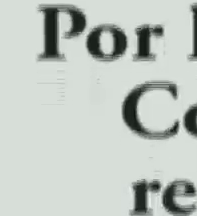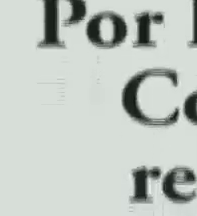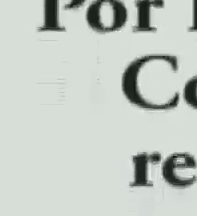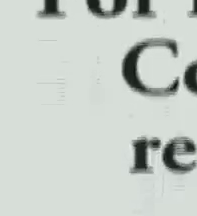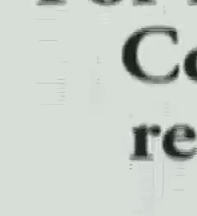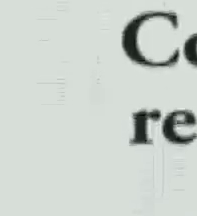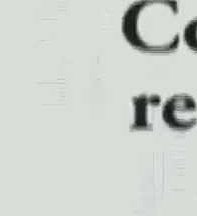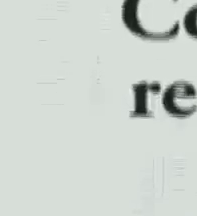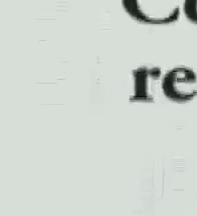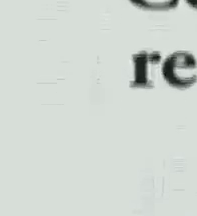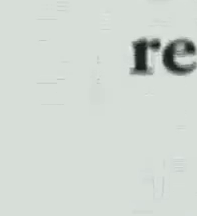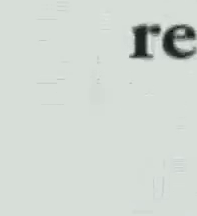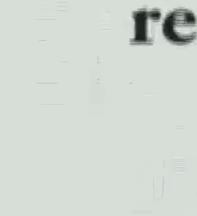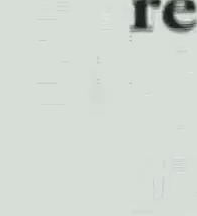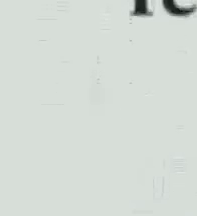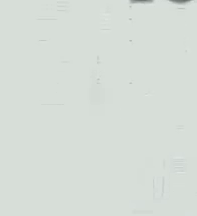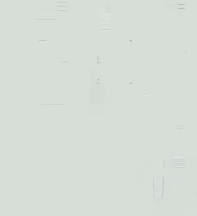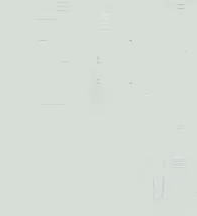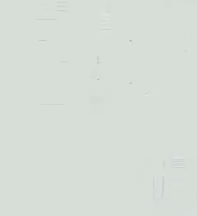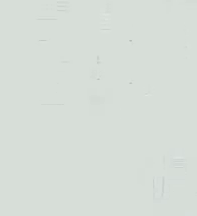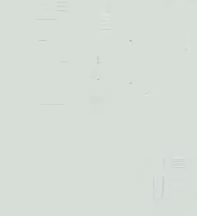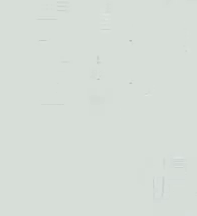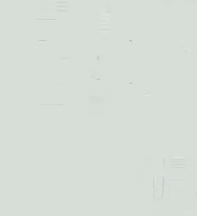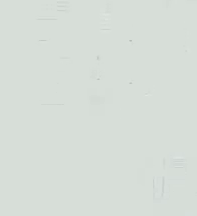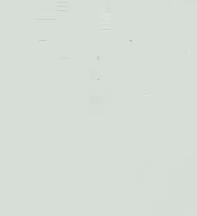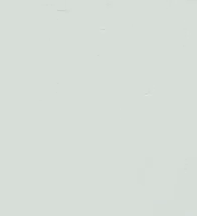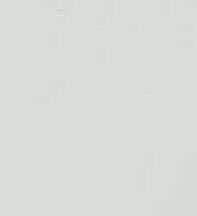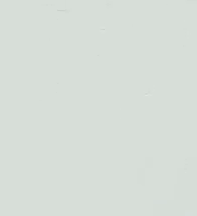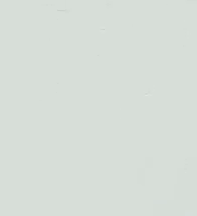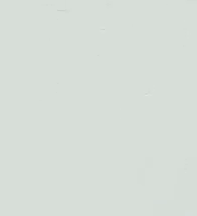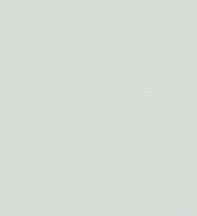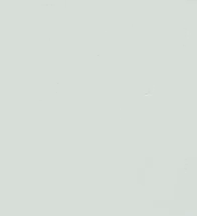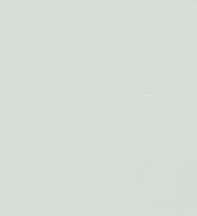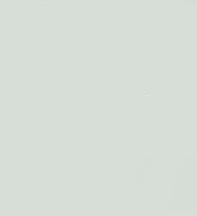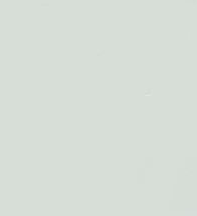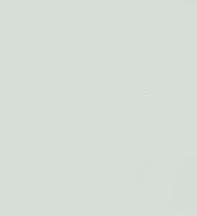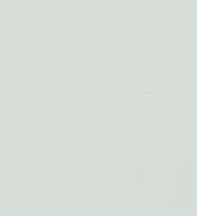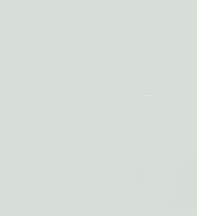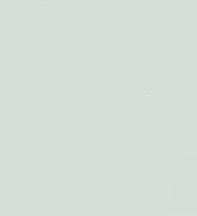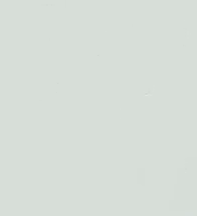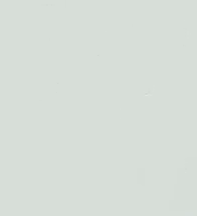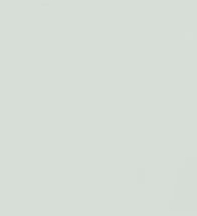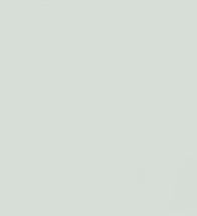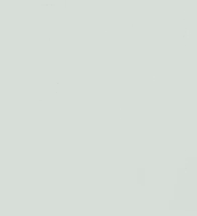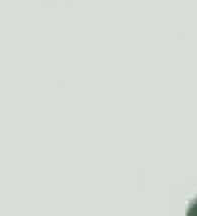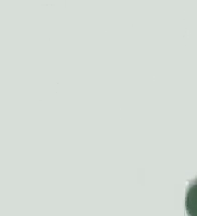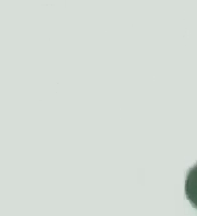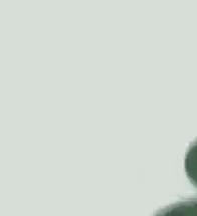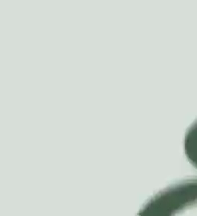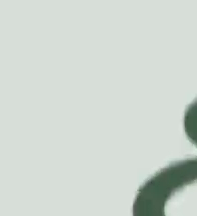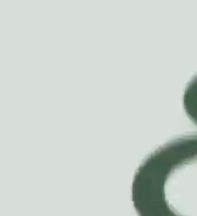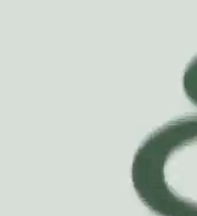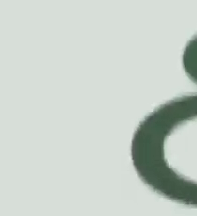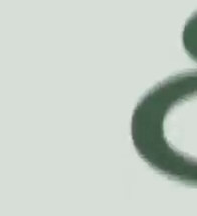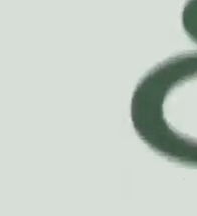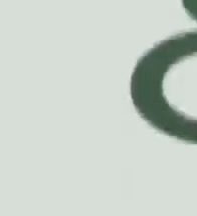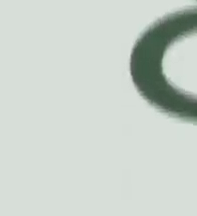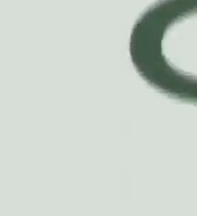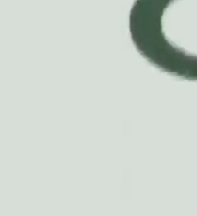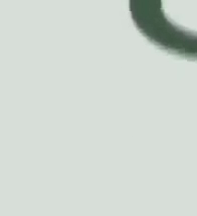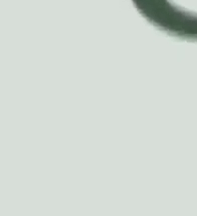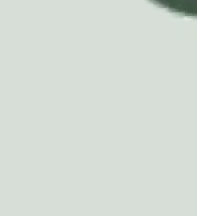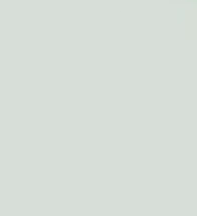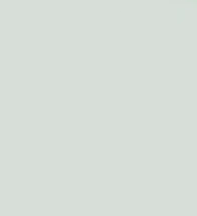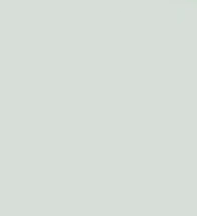Por lo tanto, Canal 6 de Col Cable no se hace responsable de tales comentarios.